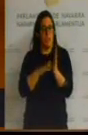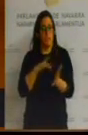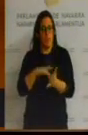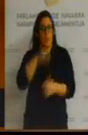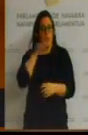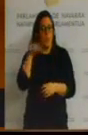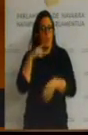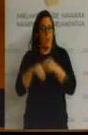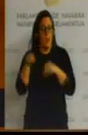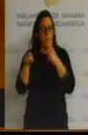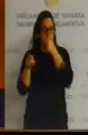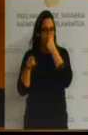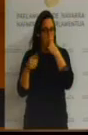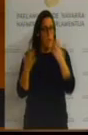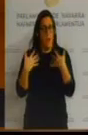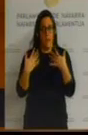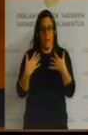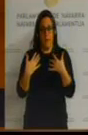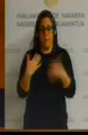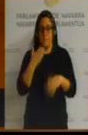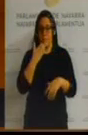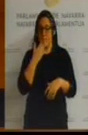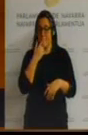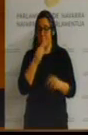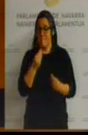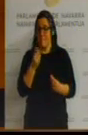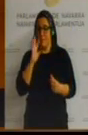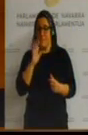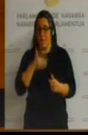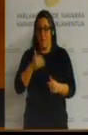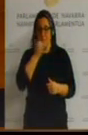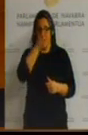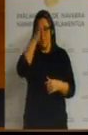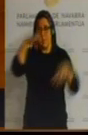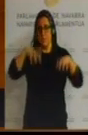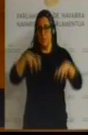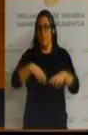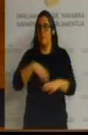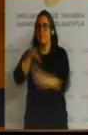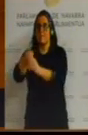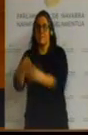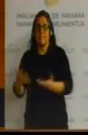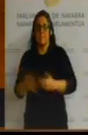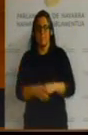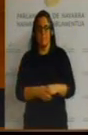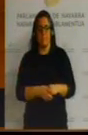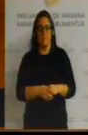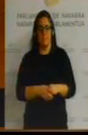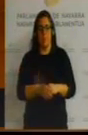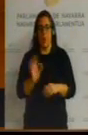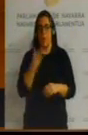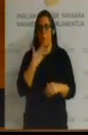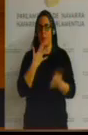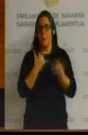Tudela, al aire libre, y si como dan las previsiones meteorológicas, llueve. O como puede pasar en el festival que el